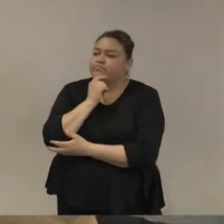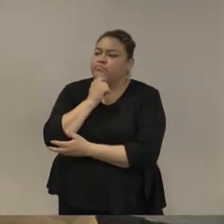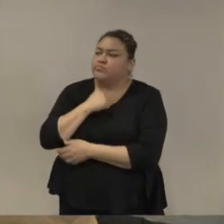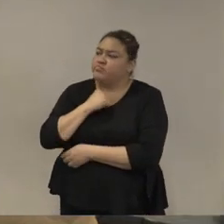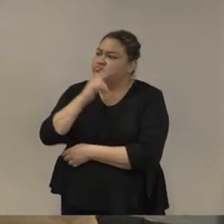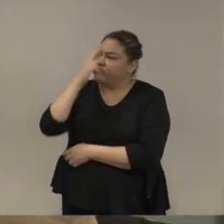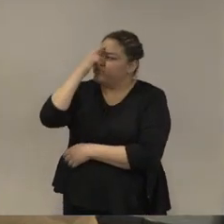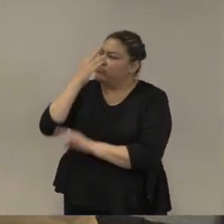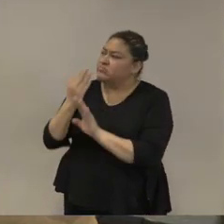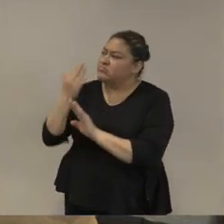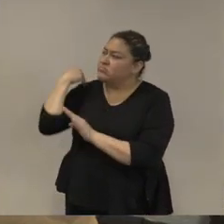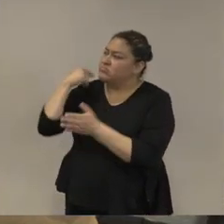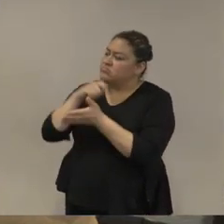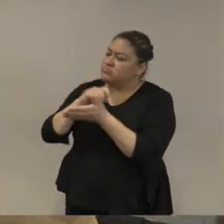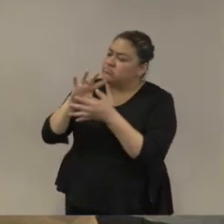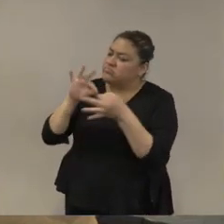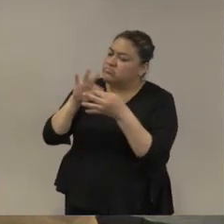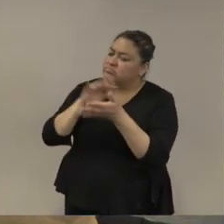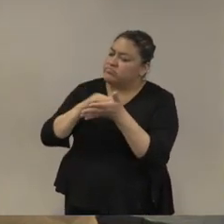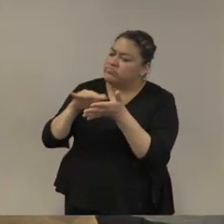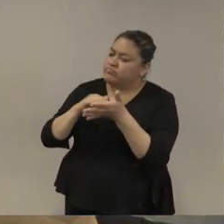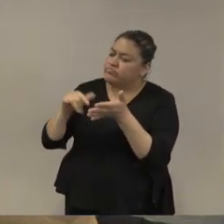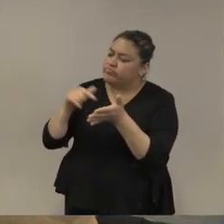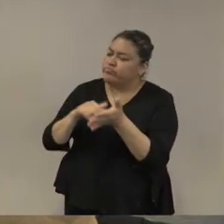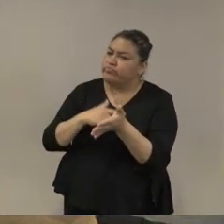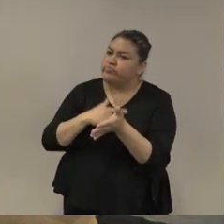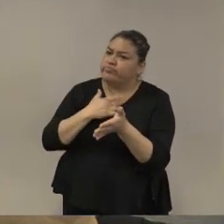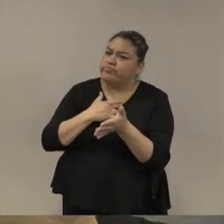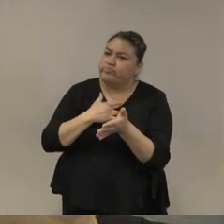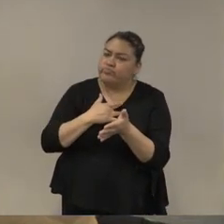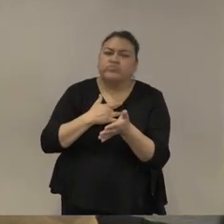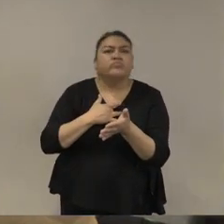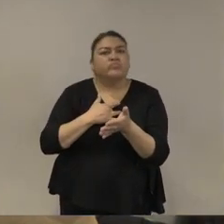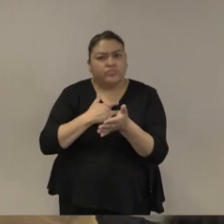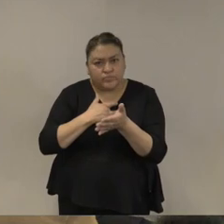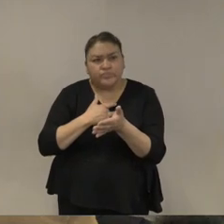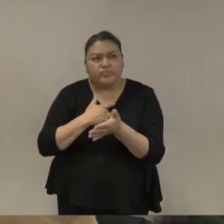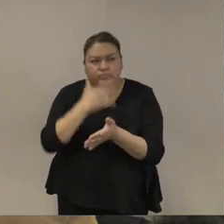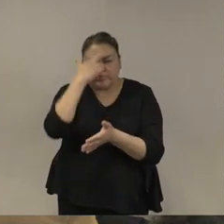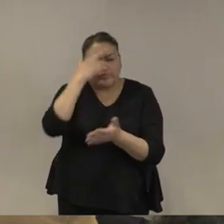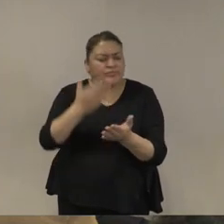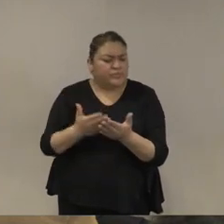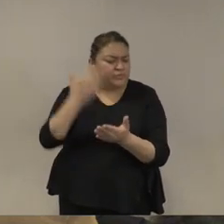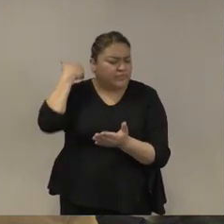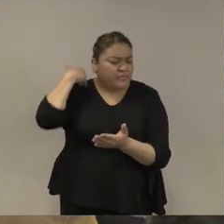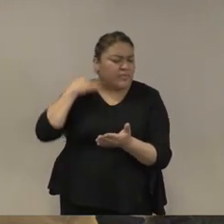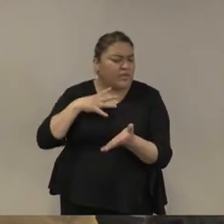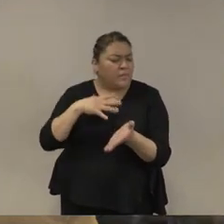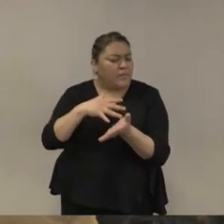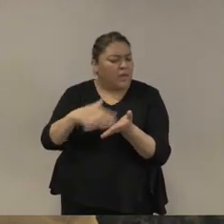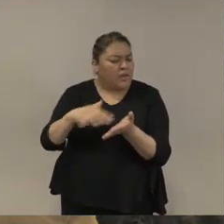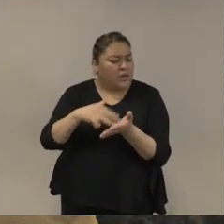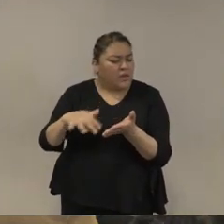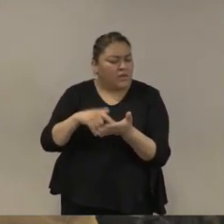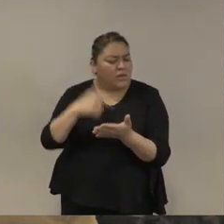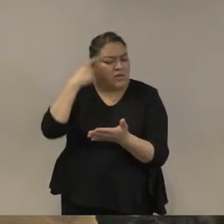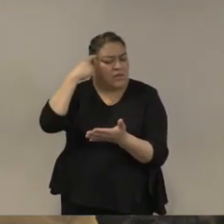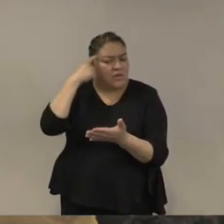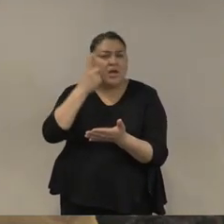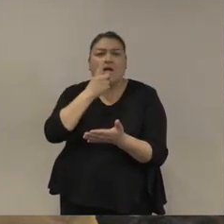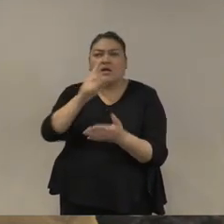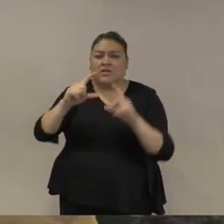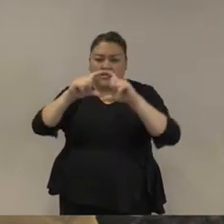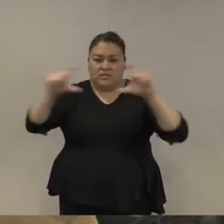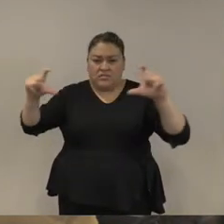introducción de un documento en donde el documento empieza por citar al